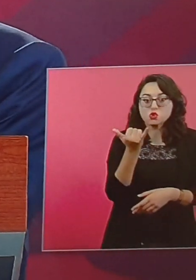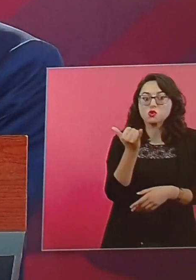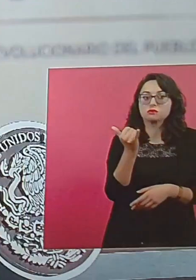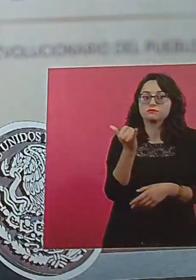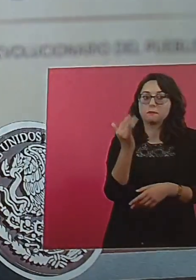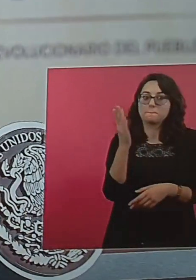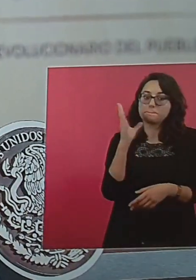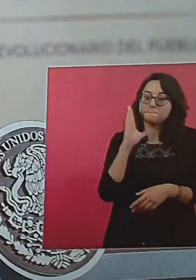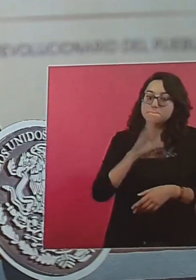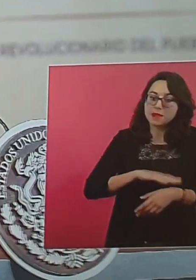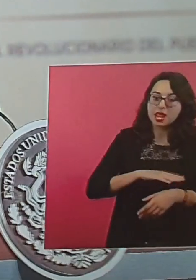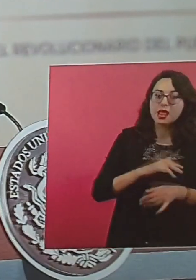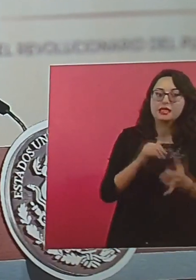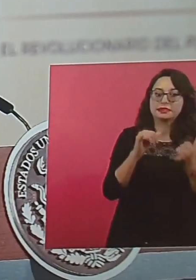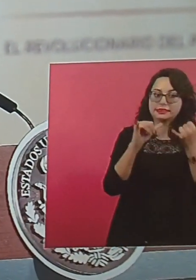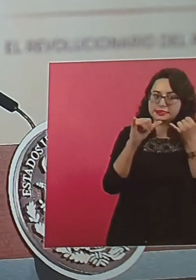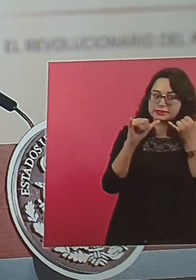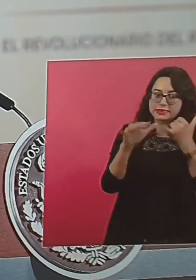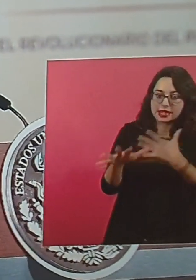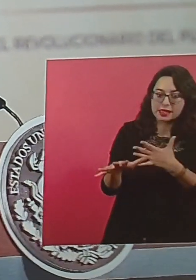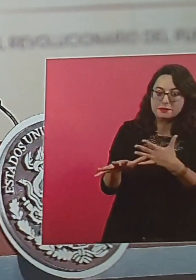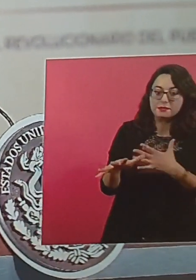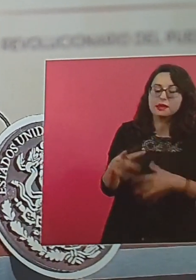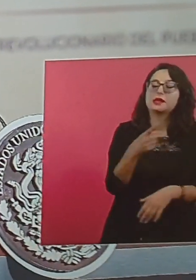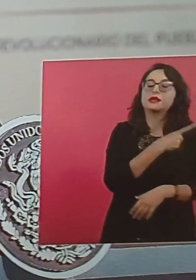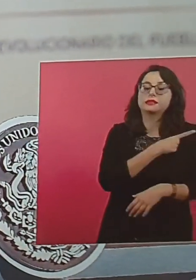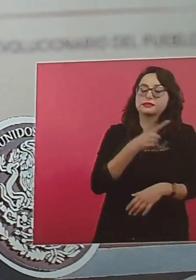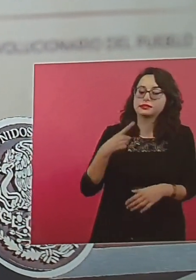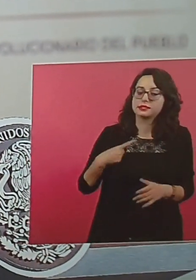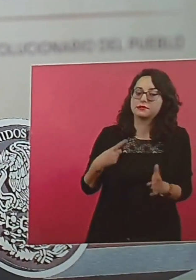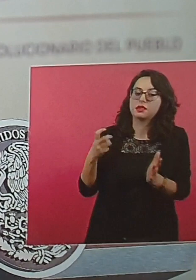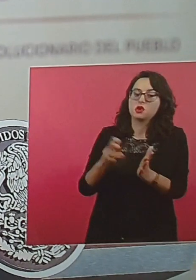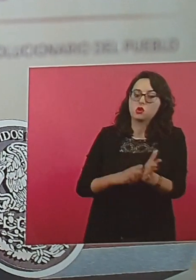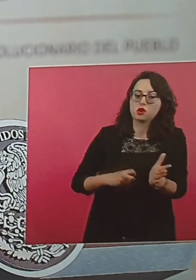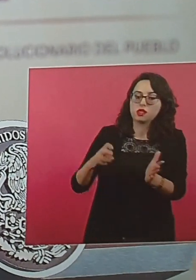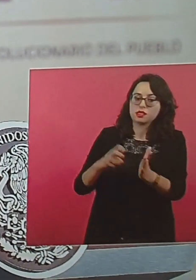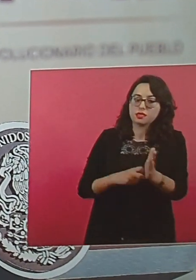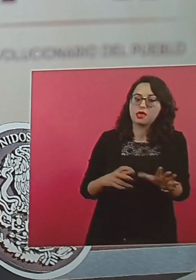se rectifique.